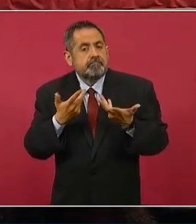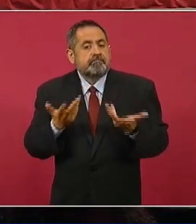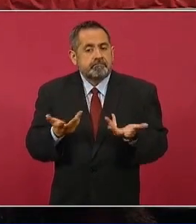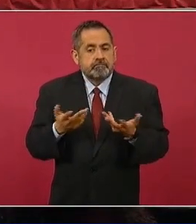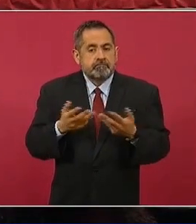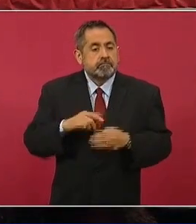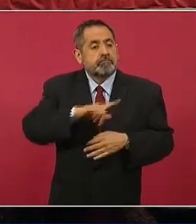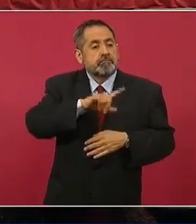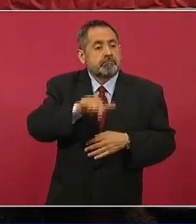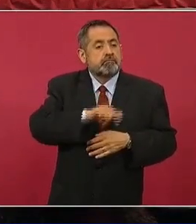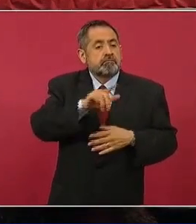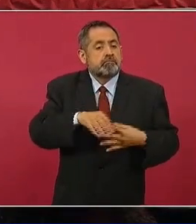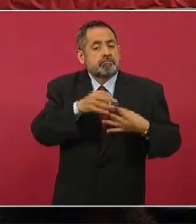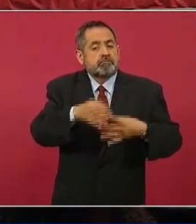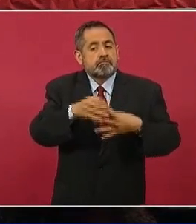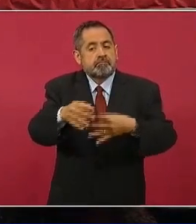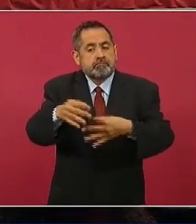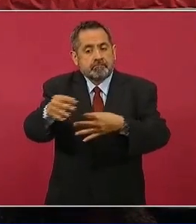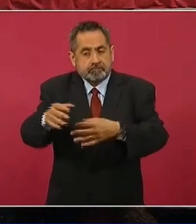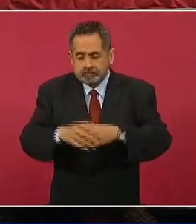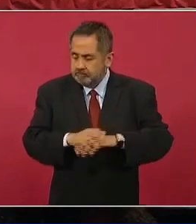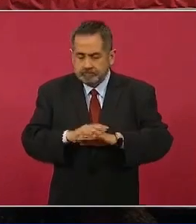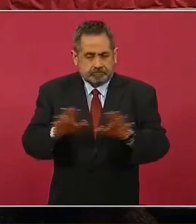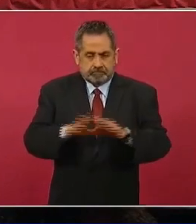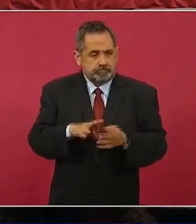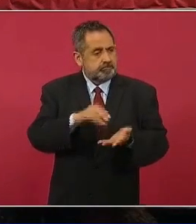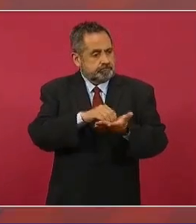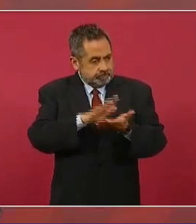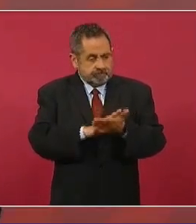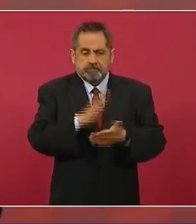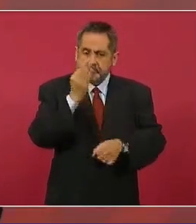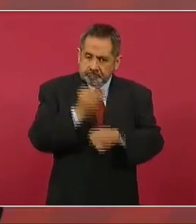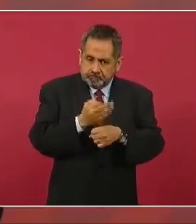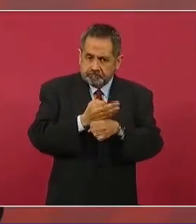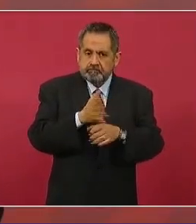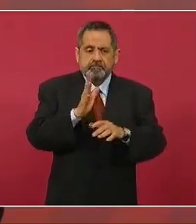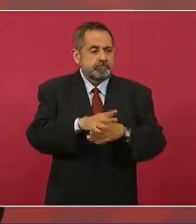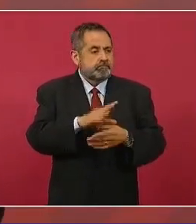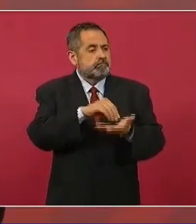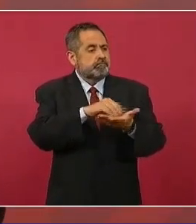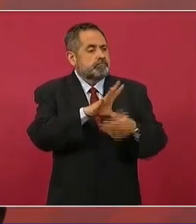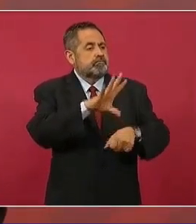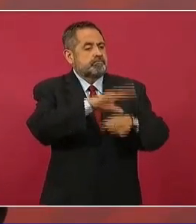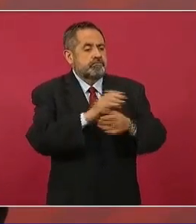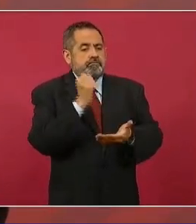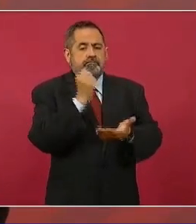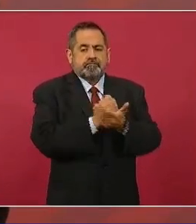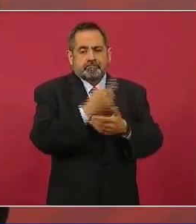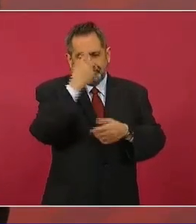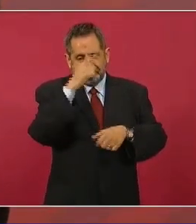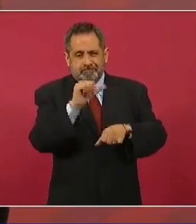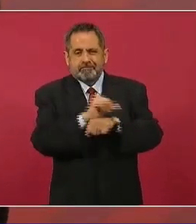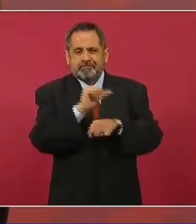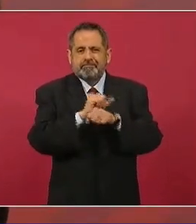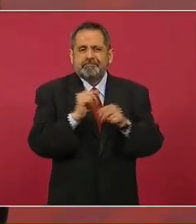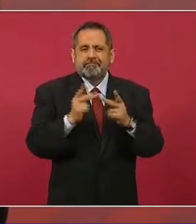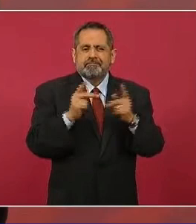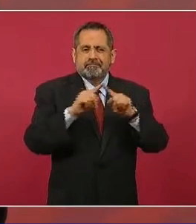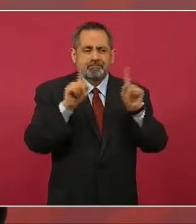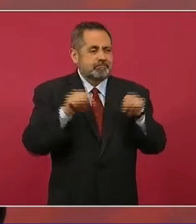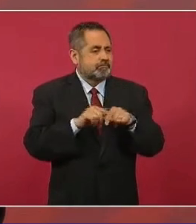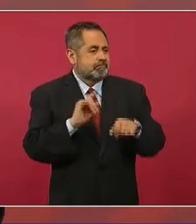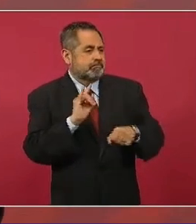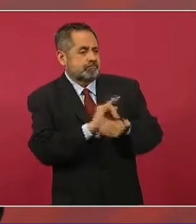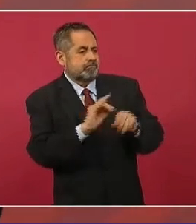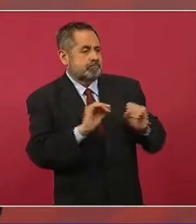se demore ya la regularización, porque es muy interesante lo que dices, que ya los distribuidores